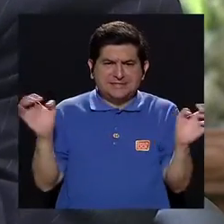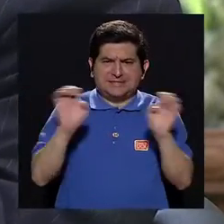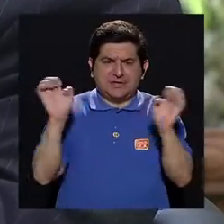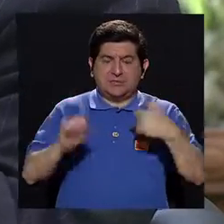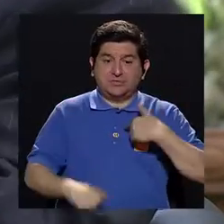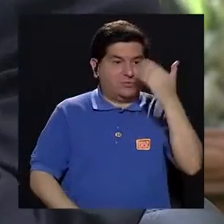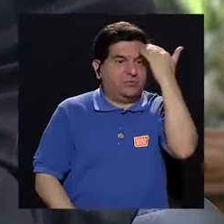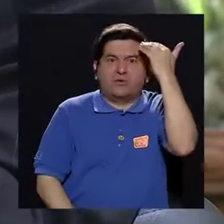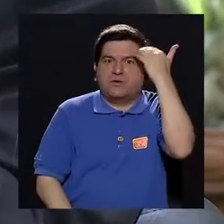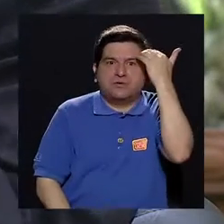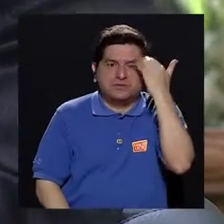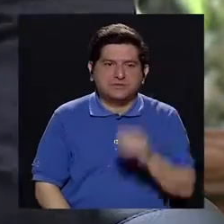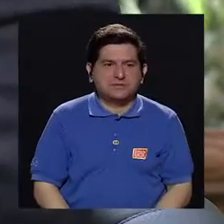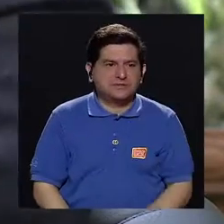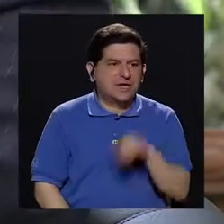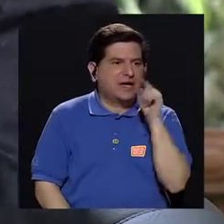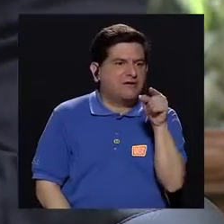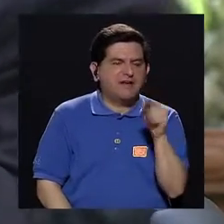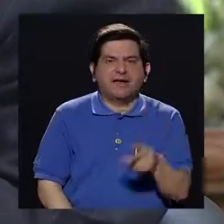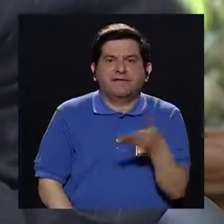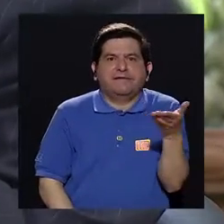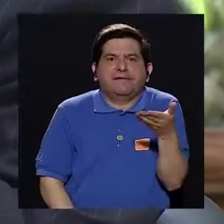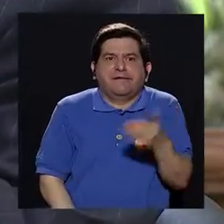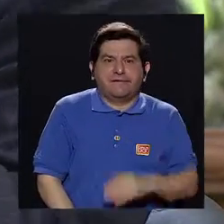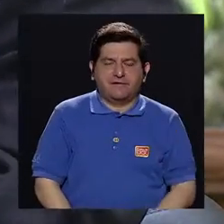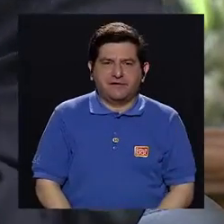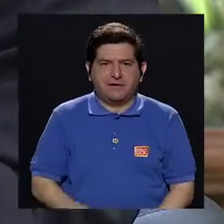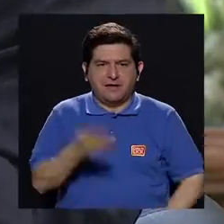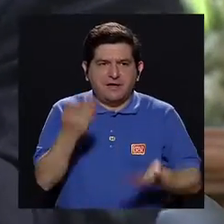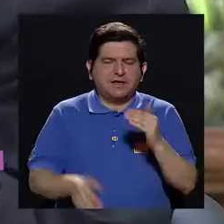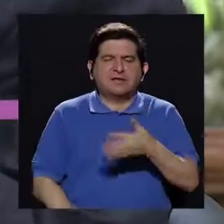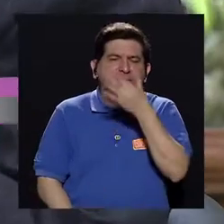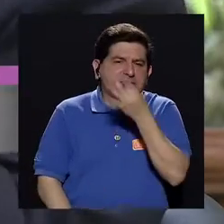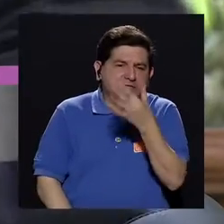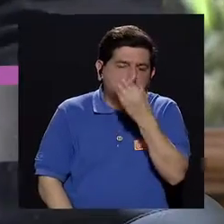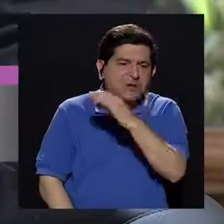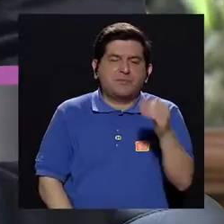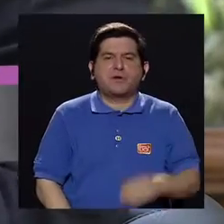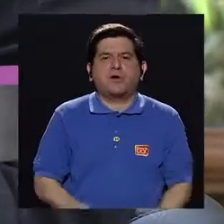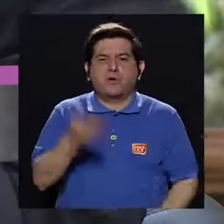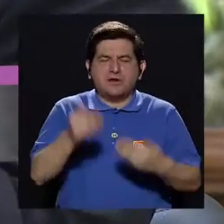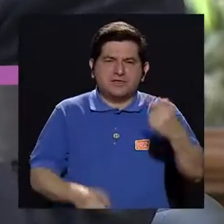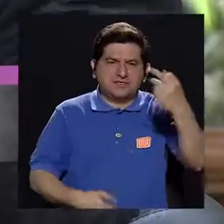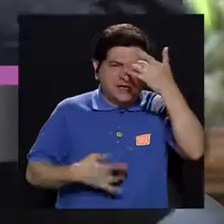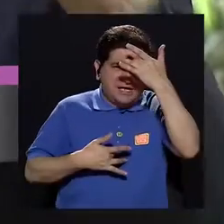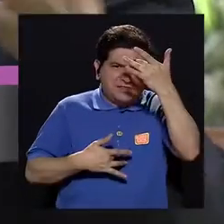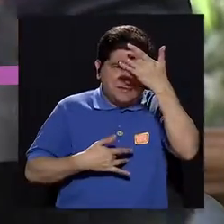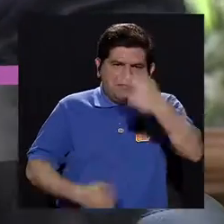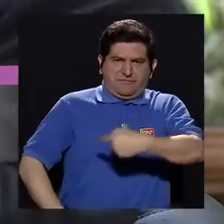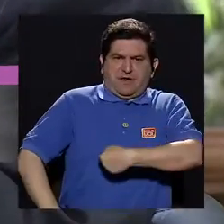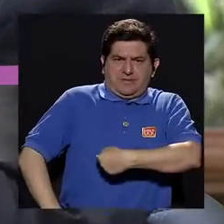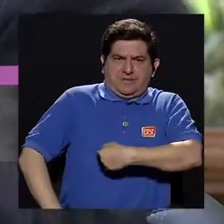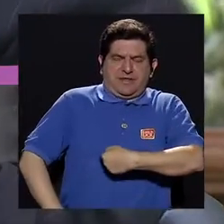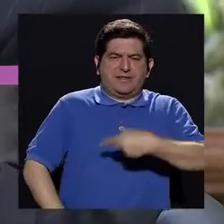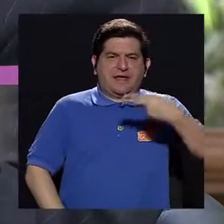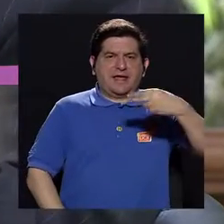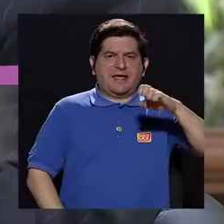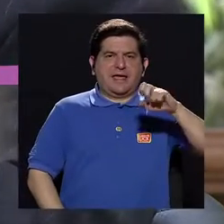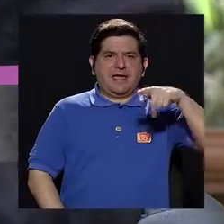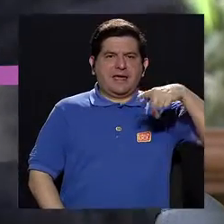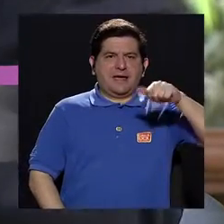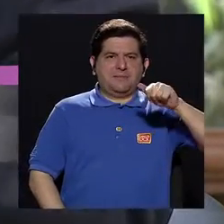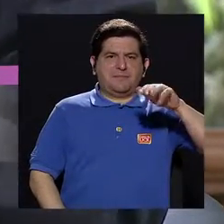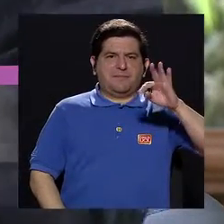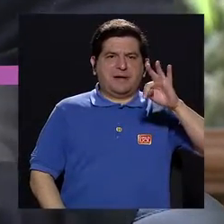emergencias uno no sabe que tiene que estar a par. Como puede tener una simple gripe, puede tener una hepatitis, puede tener cualquier otra enfermedad.